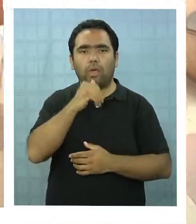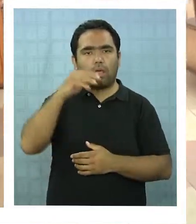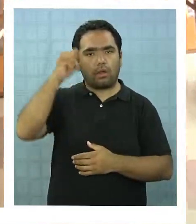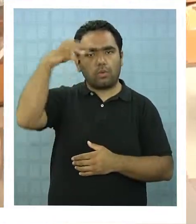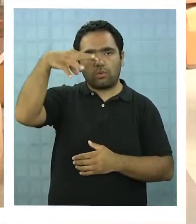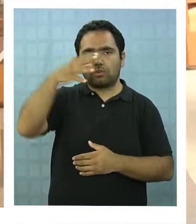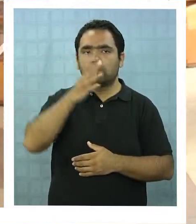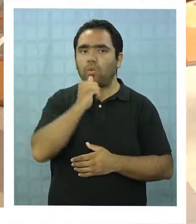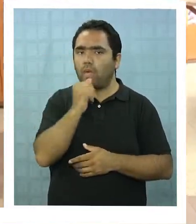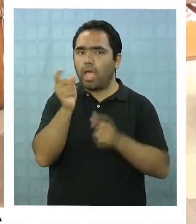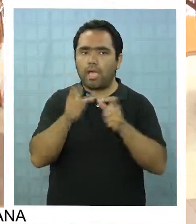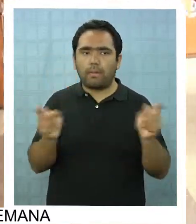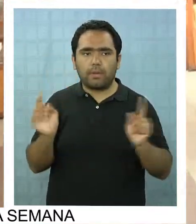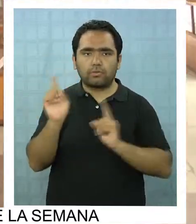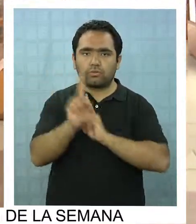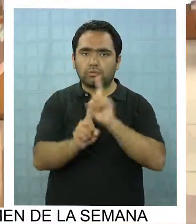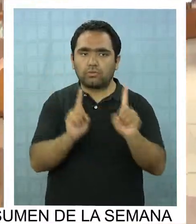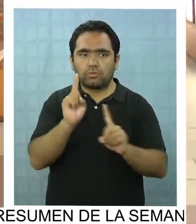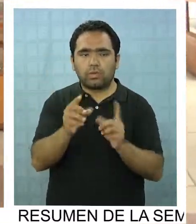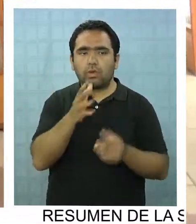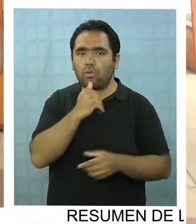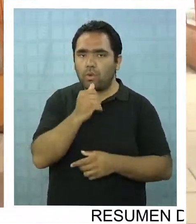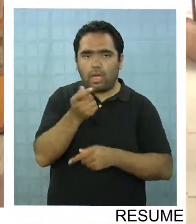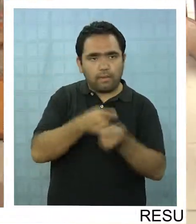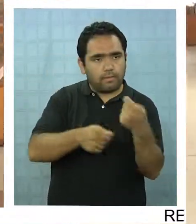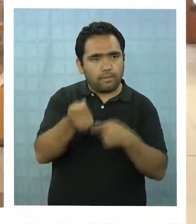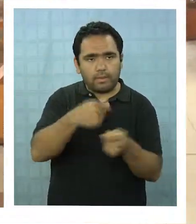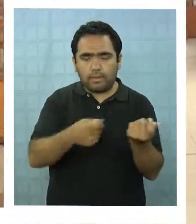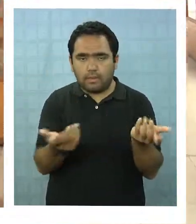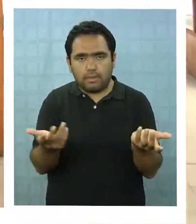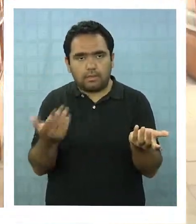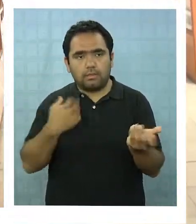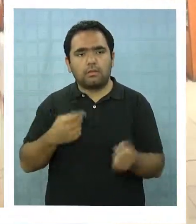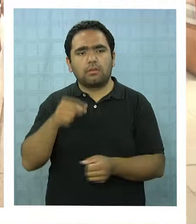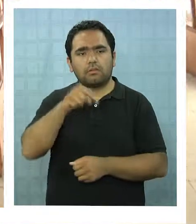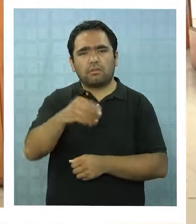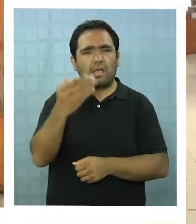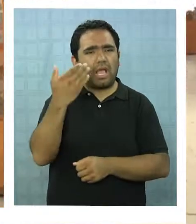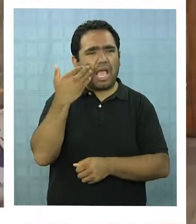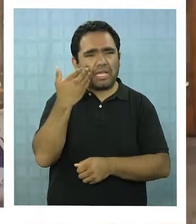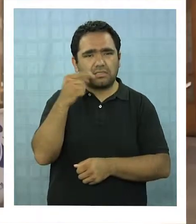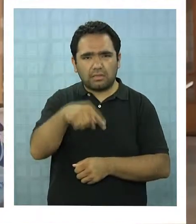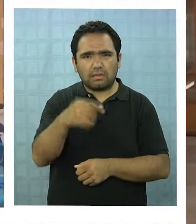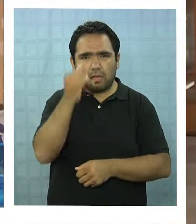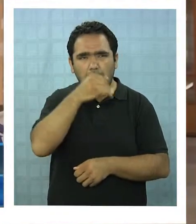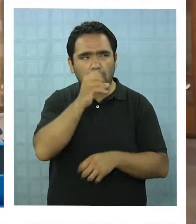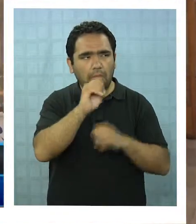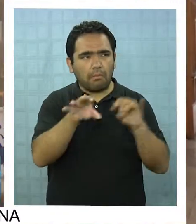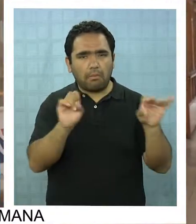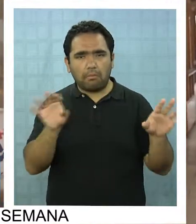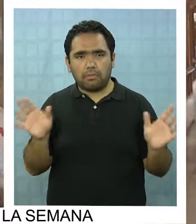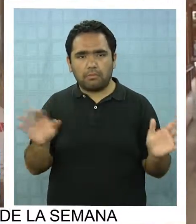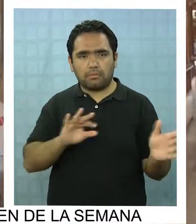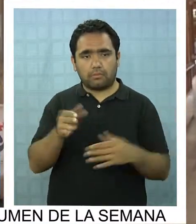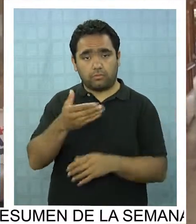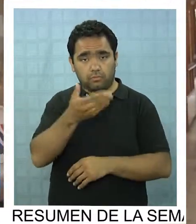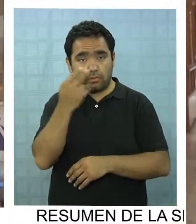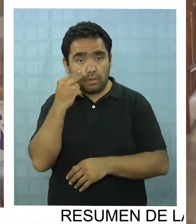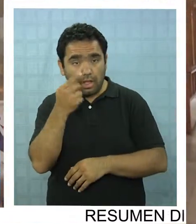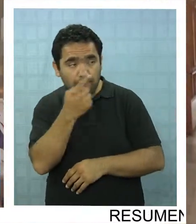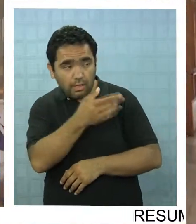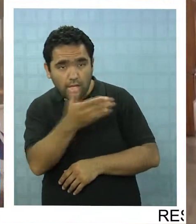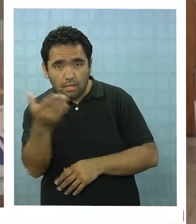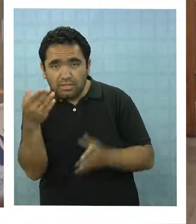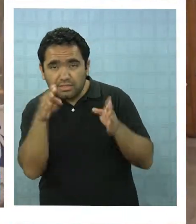gente, ya no viene la gente a vender acá, esto se está transformando casi en un basurero. Usted está viendo que están los puestos cerrados,